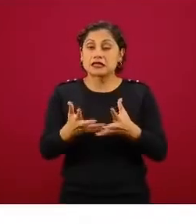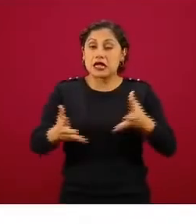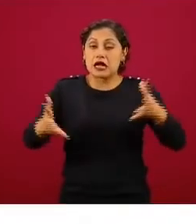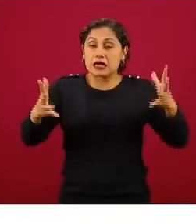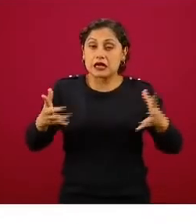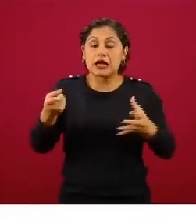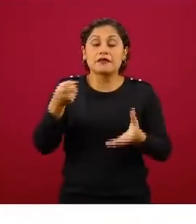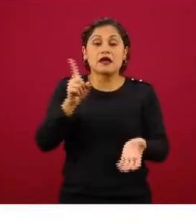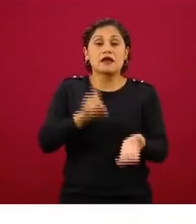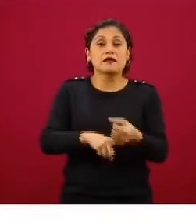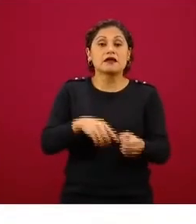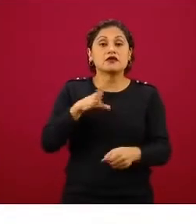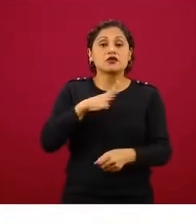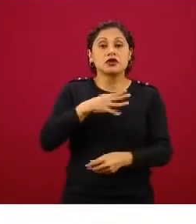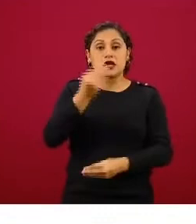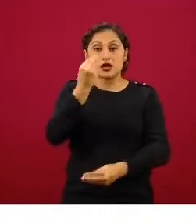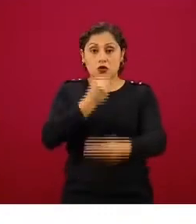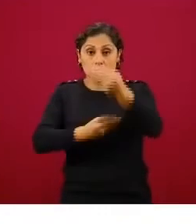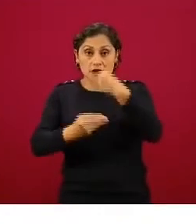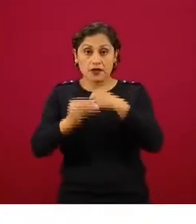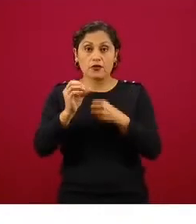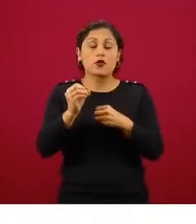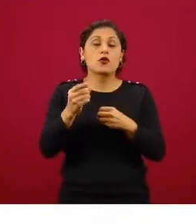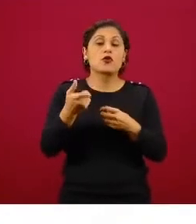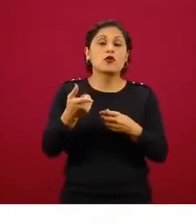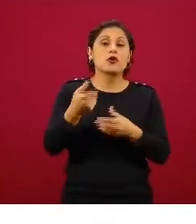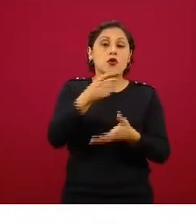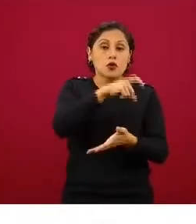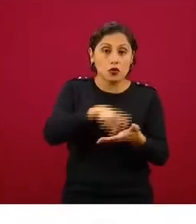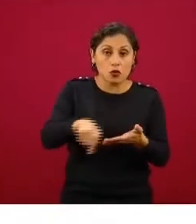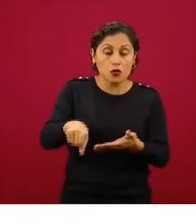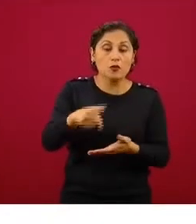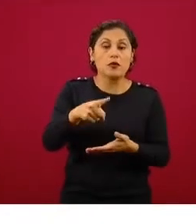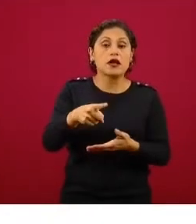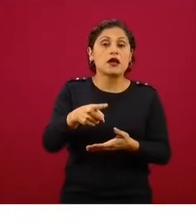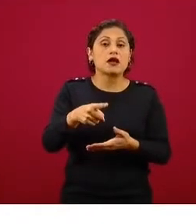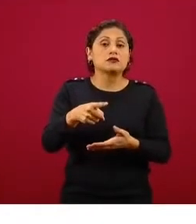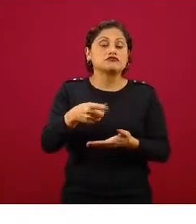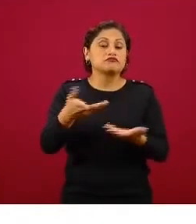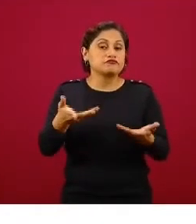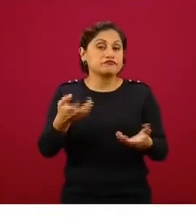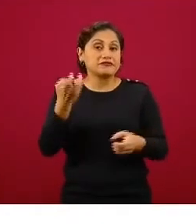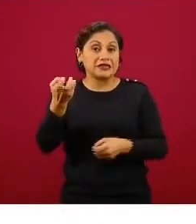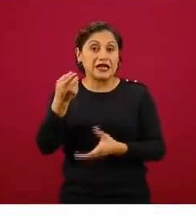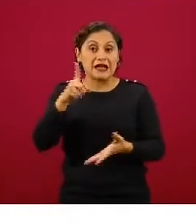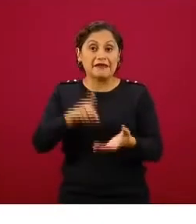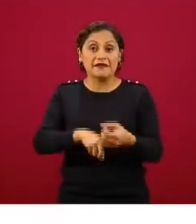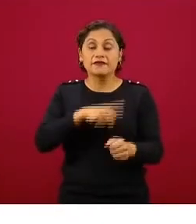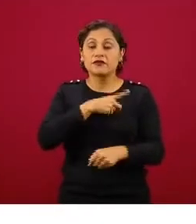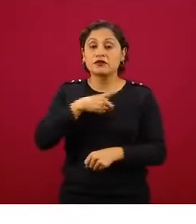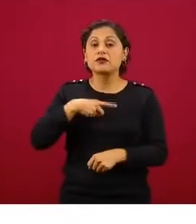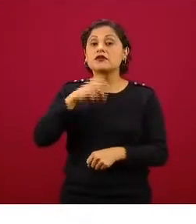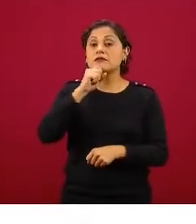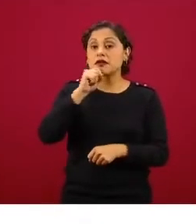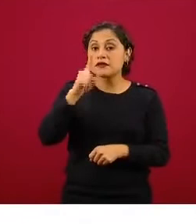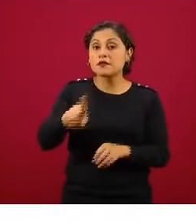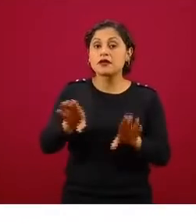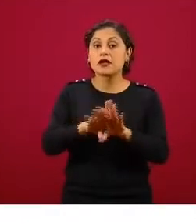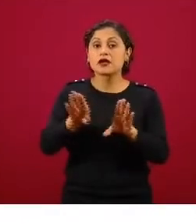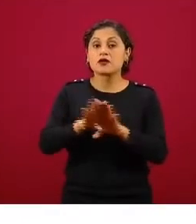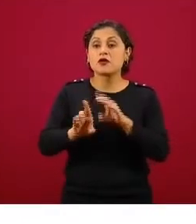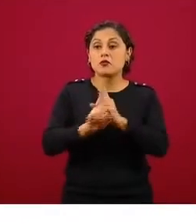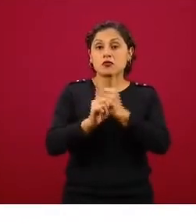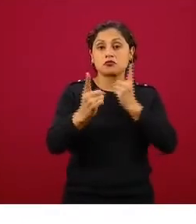de comedor o de cafetería, también cómo deben de ser estas instalaciones de ingeniería, de barreras físicas